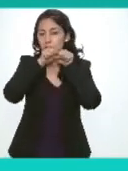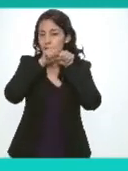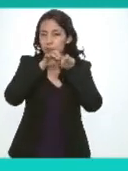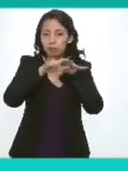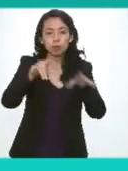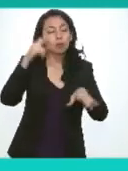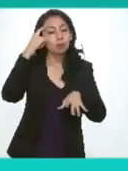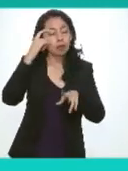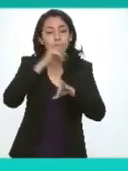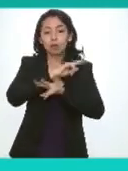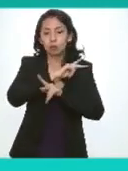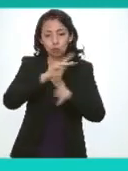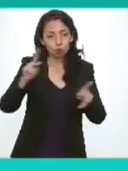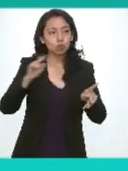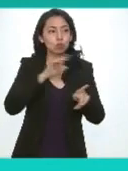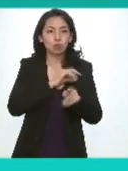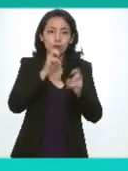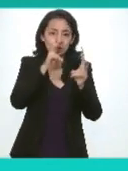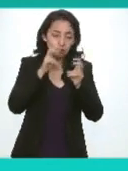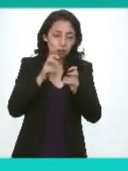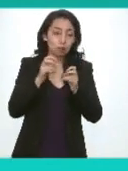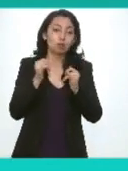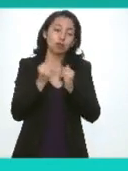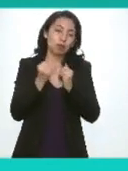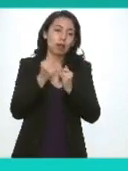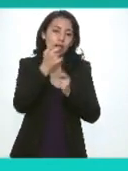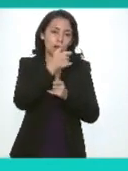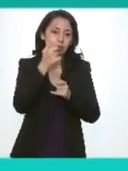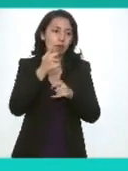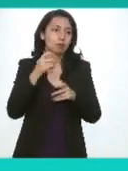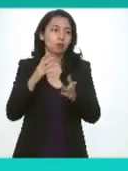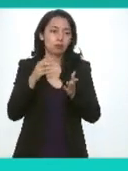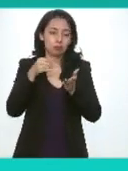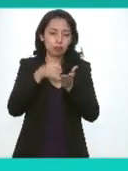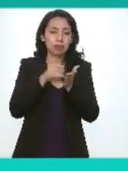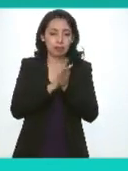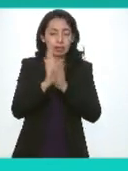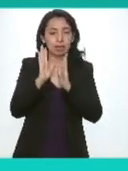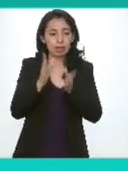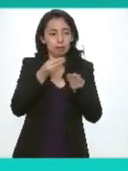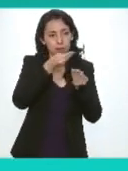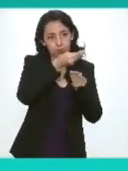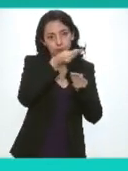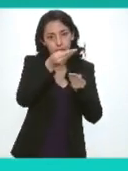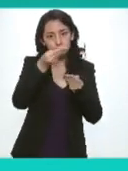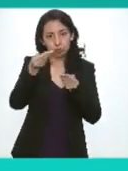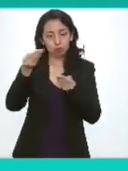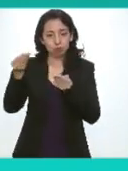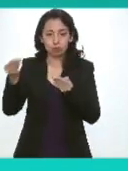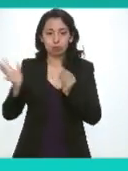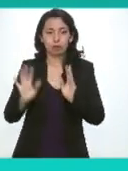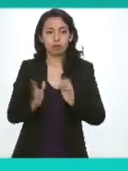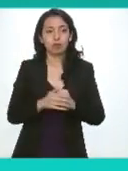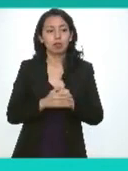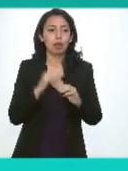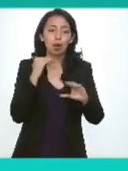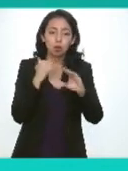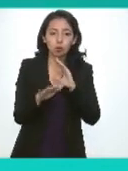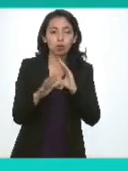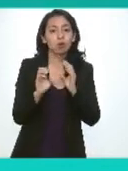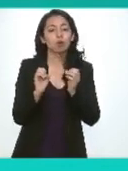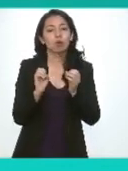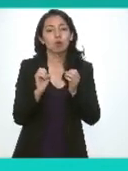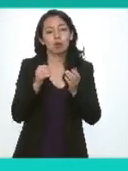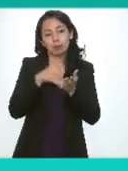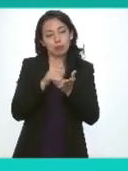que todos lo puedan tener además de hacerse los llegar por supuesto en su versión ya final por los medios electrónicos